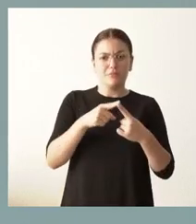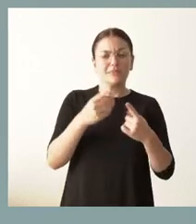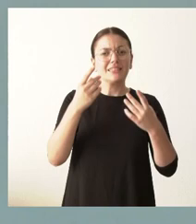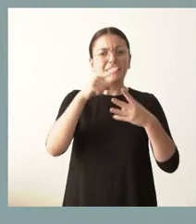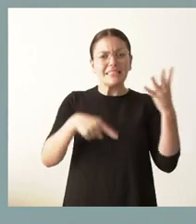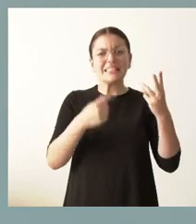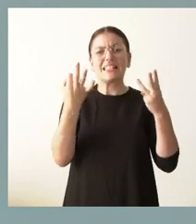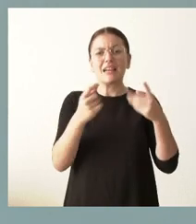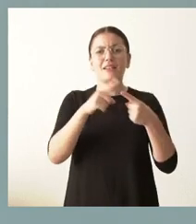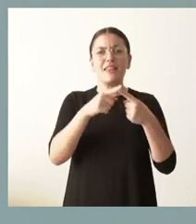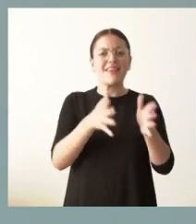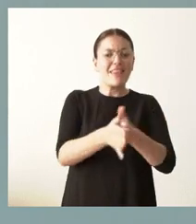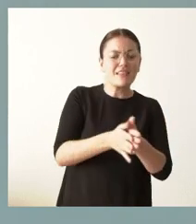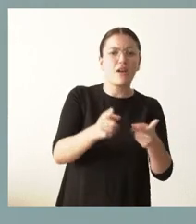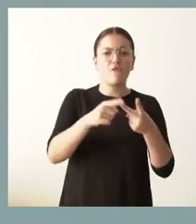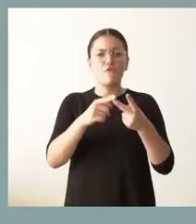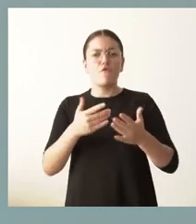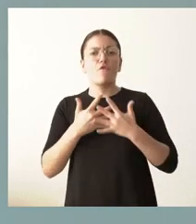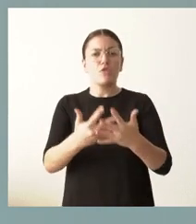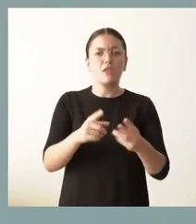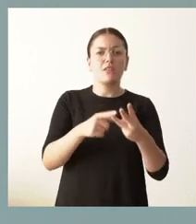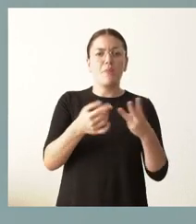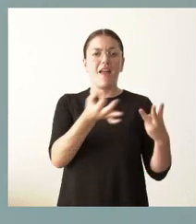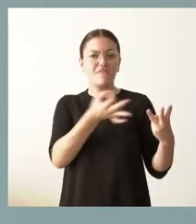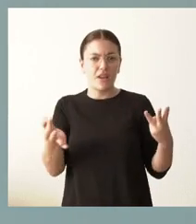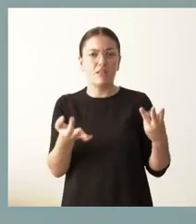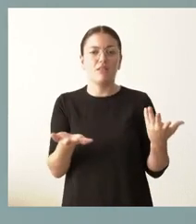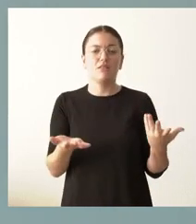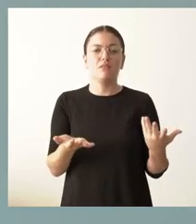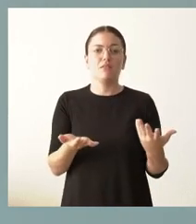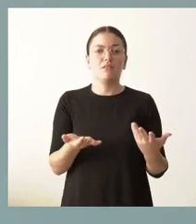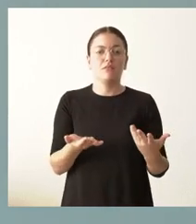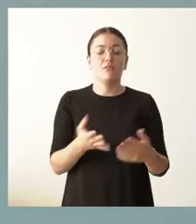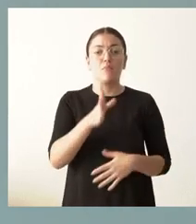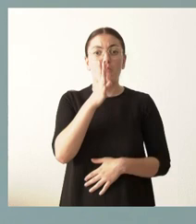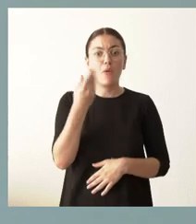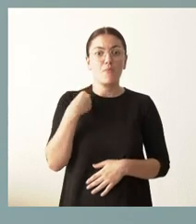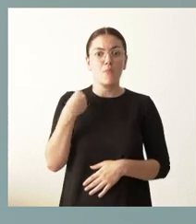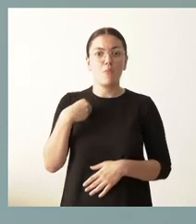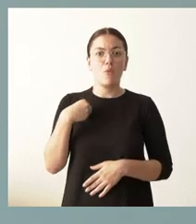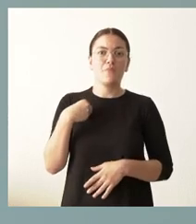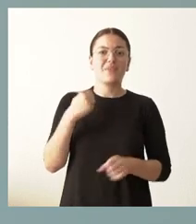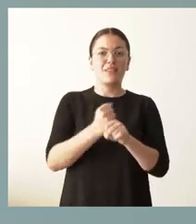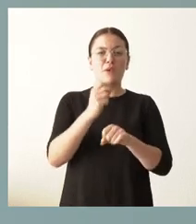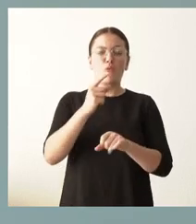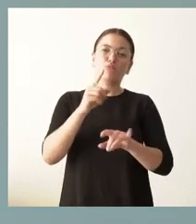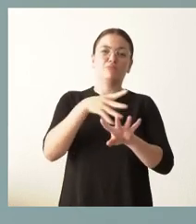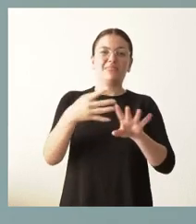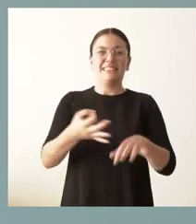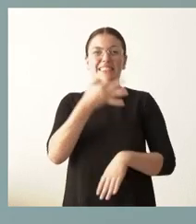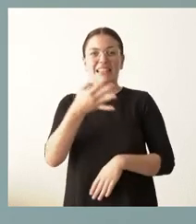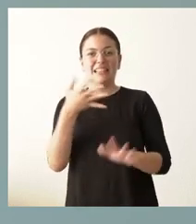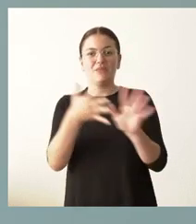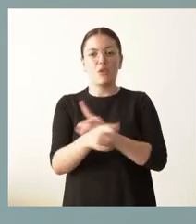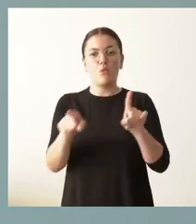voluntariedad y eficacia, desde el punto de vista de que la actividad de tarde es un complemento a la actividad de mañana